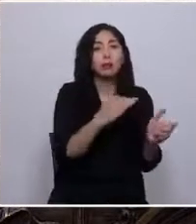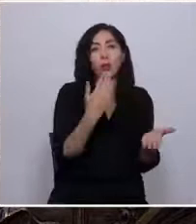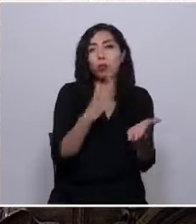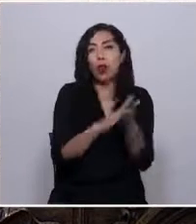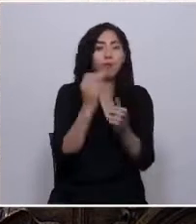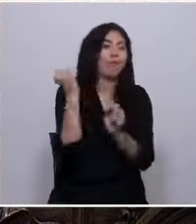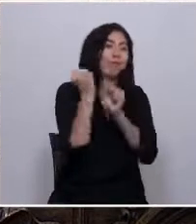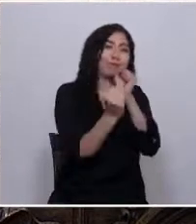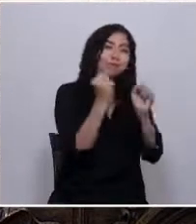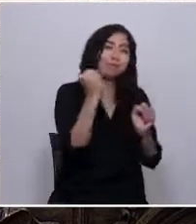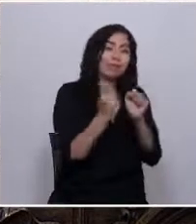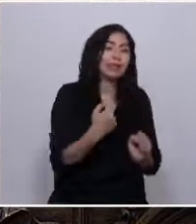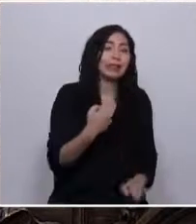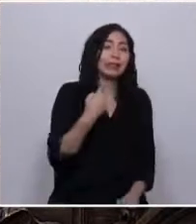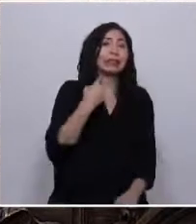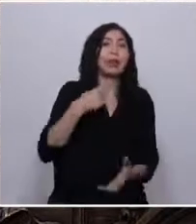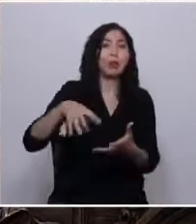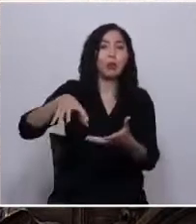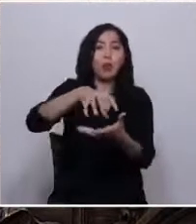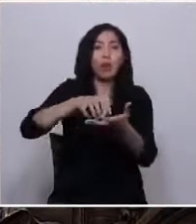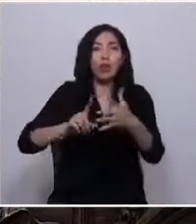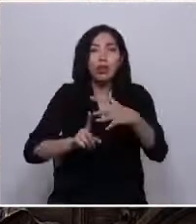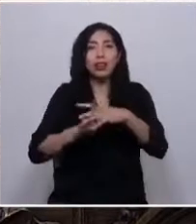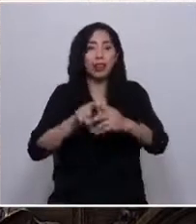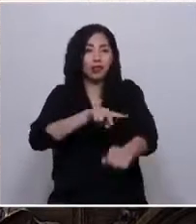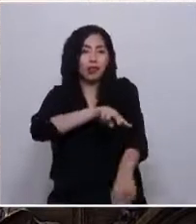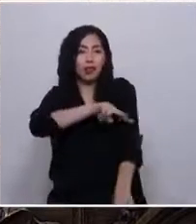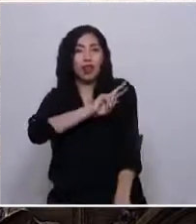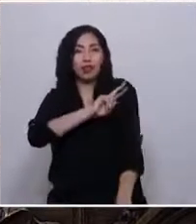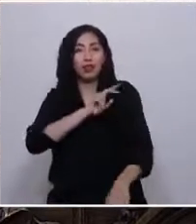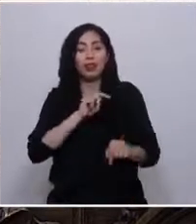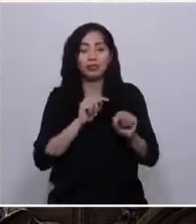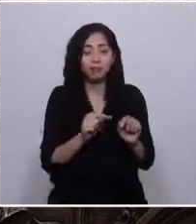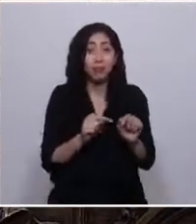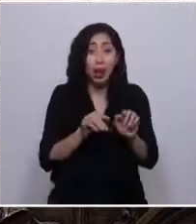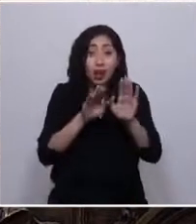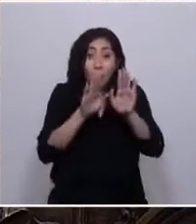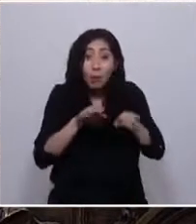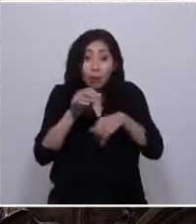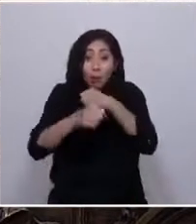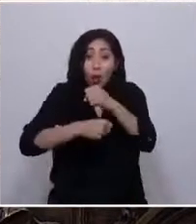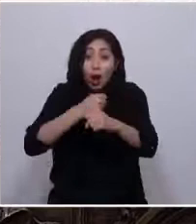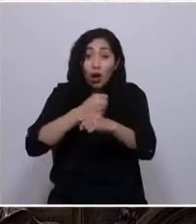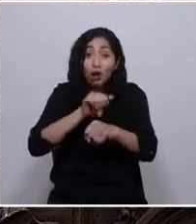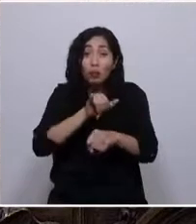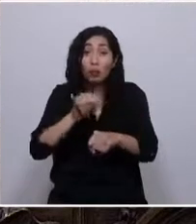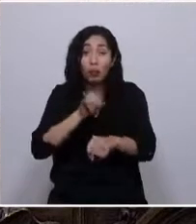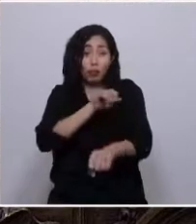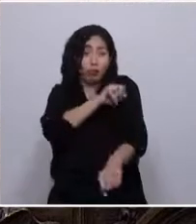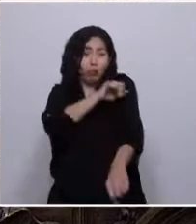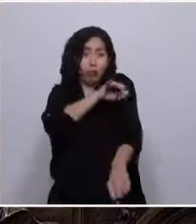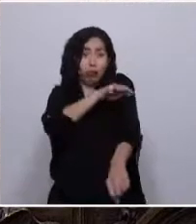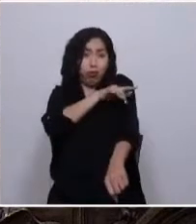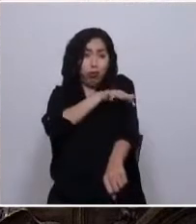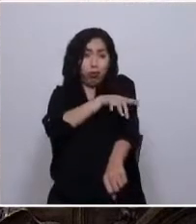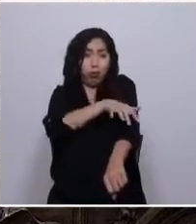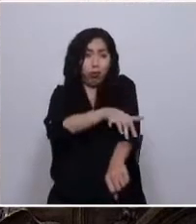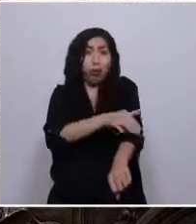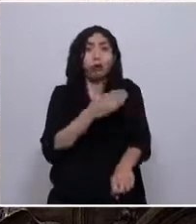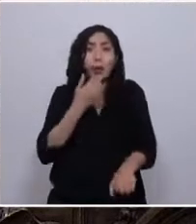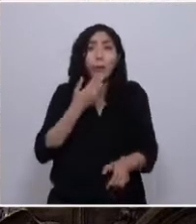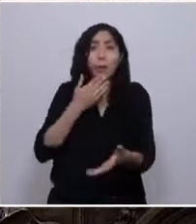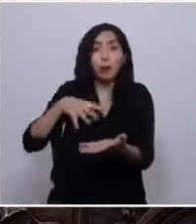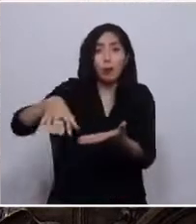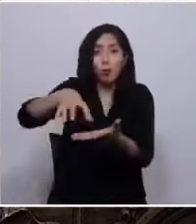alto para los pueblos originarios del norte. En esos mismos años, la expansión hacia el sur terminó arrebatando las tierras a los pueblos originarios,